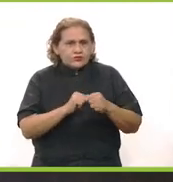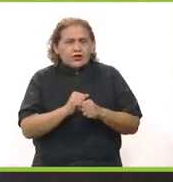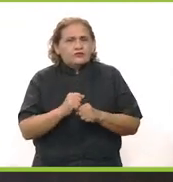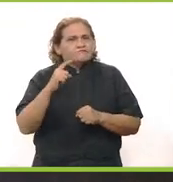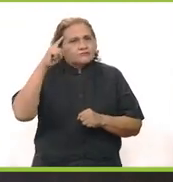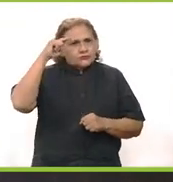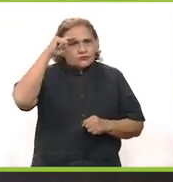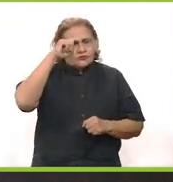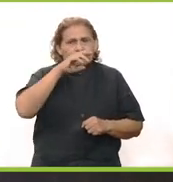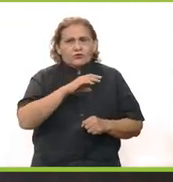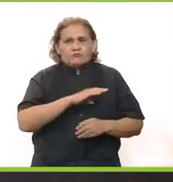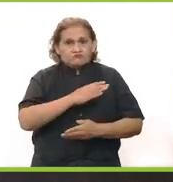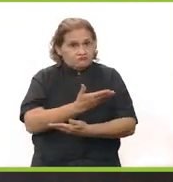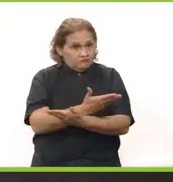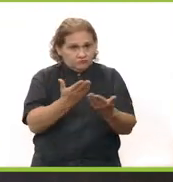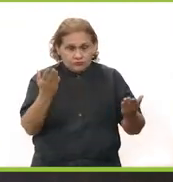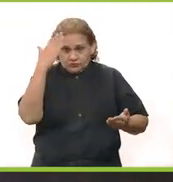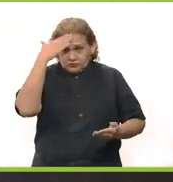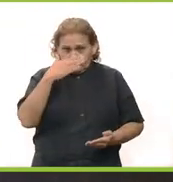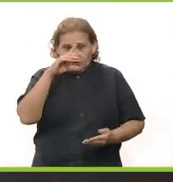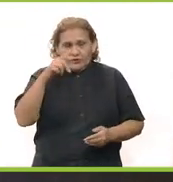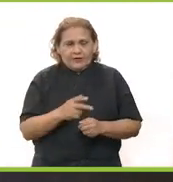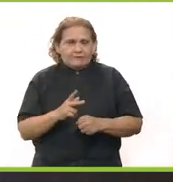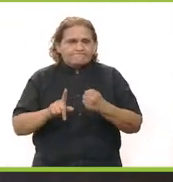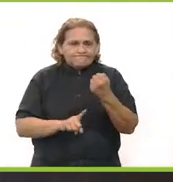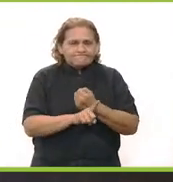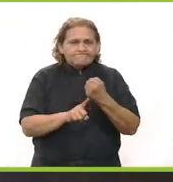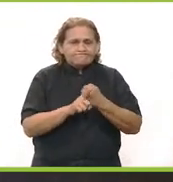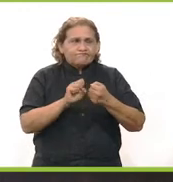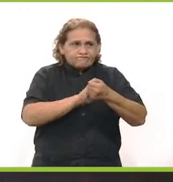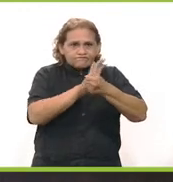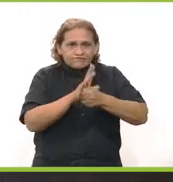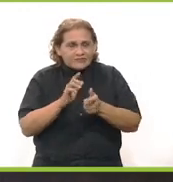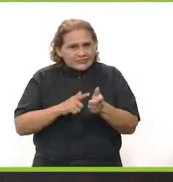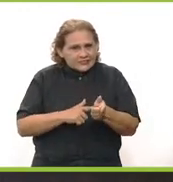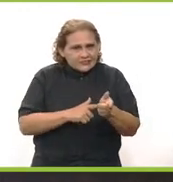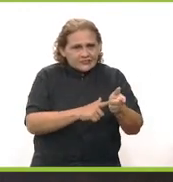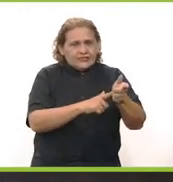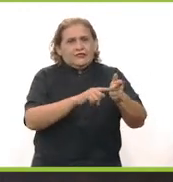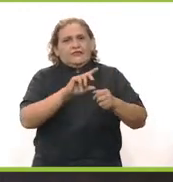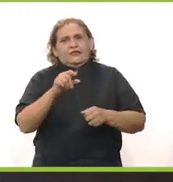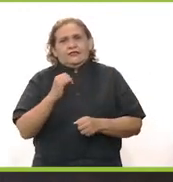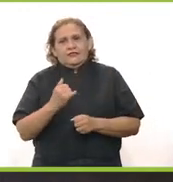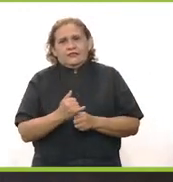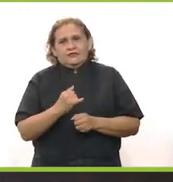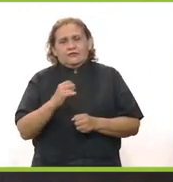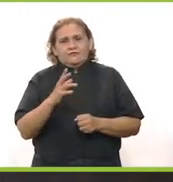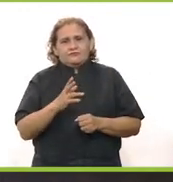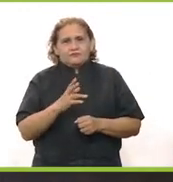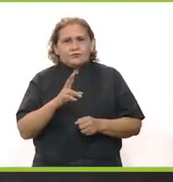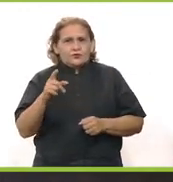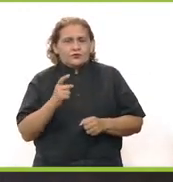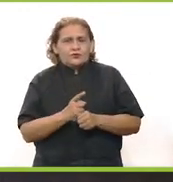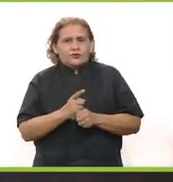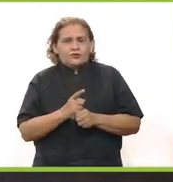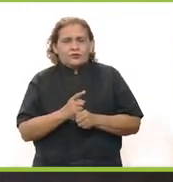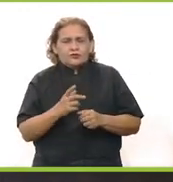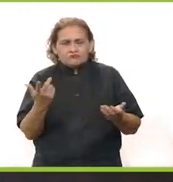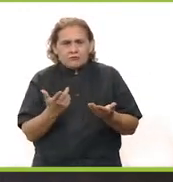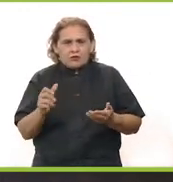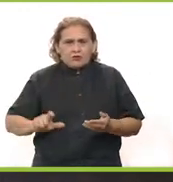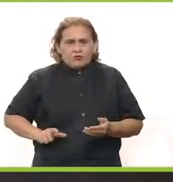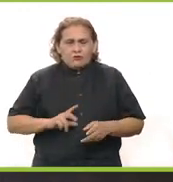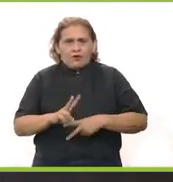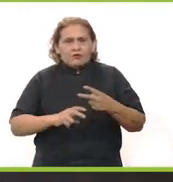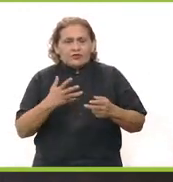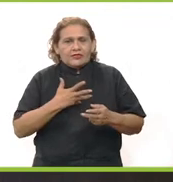económicamente es un año muy complicado porque todos sabemos pues que el problema del coronavirus sigue y el tema económico está muy complicado y esto pues